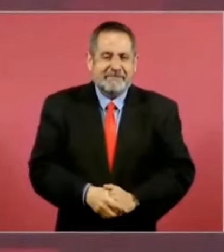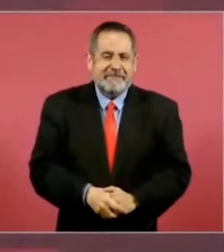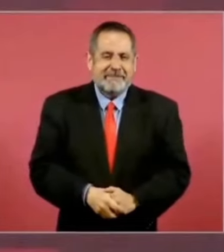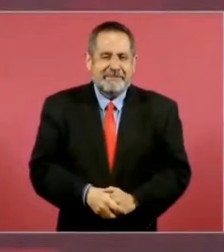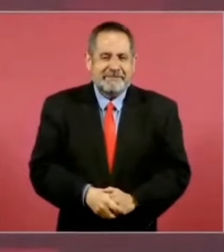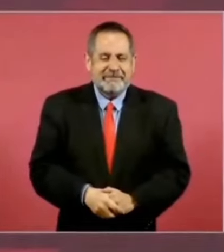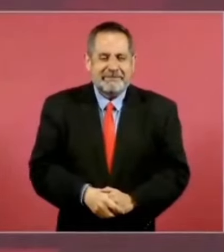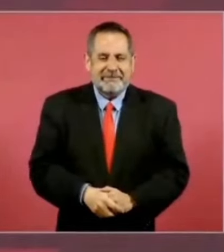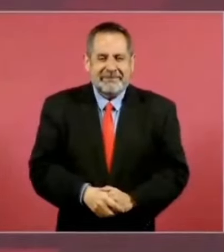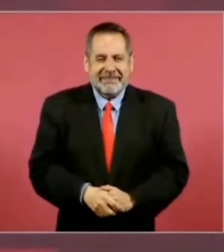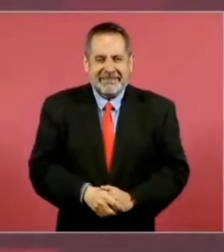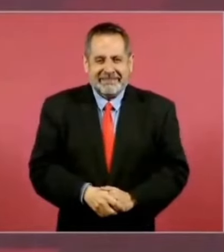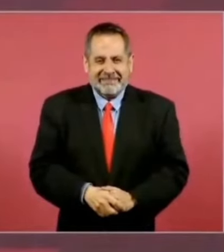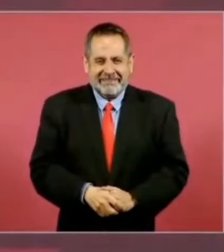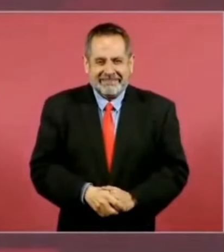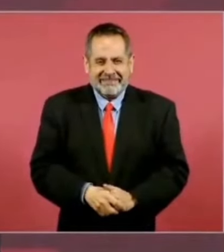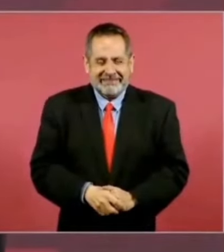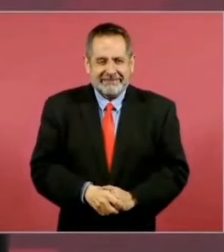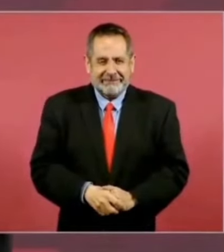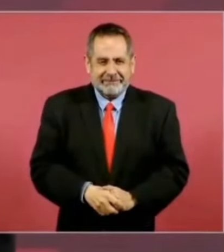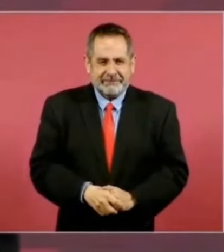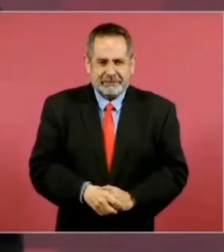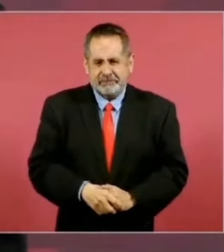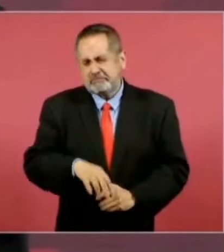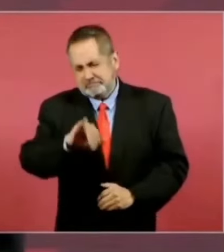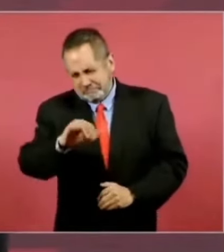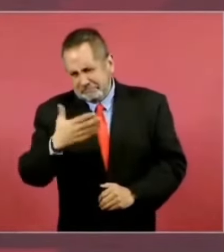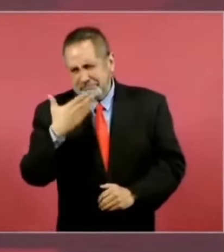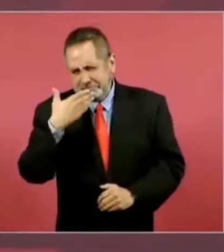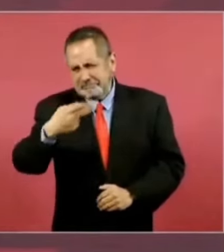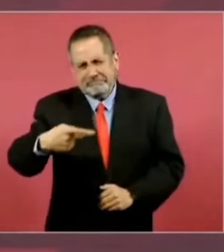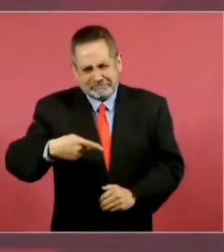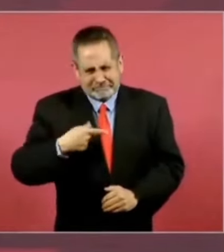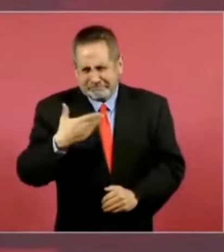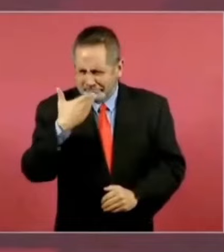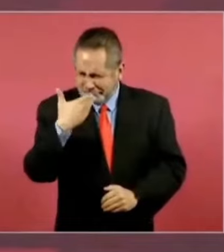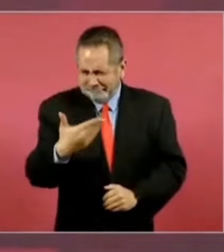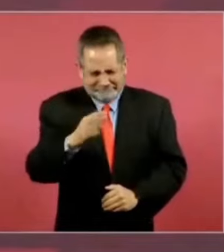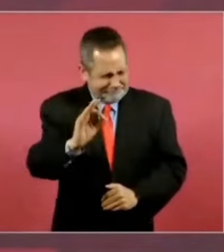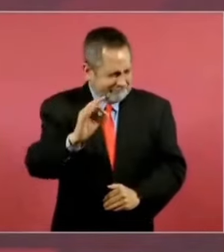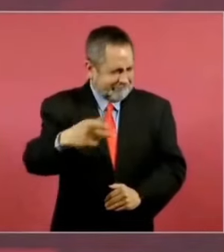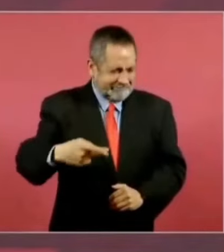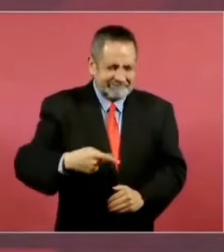Fíjense que, no, qué bien que me preguntas, es muy bueno.